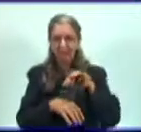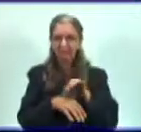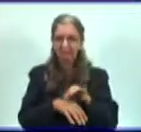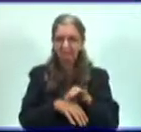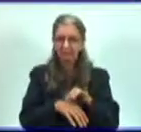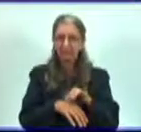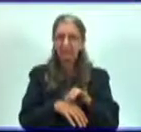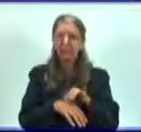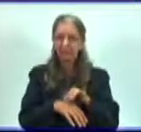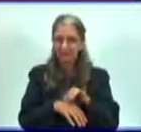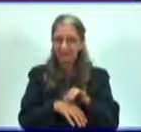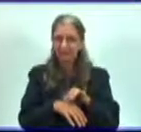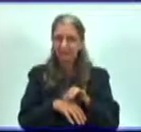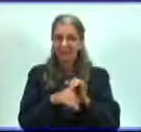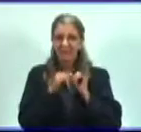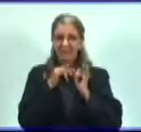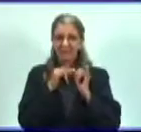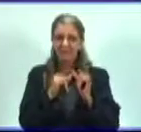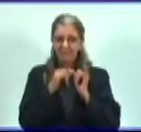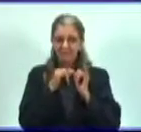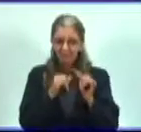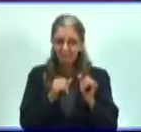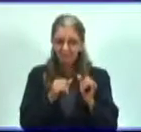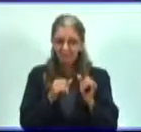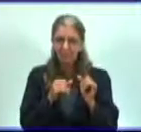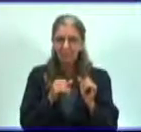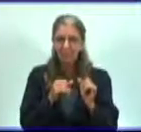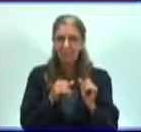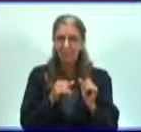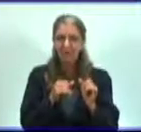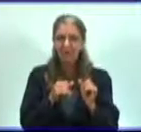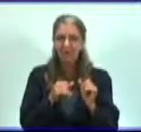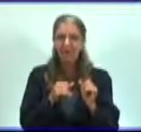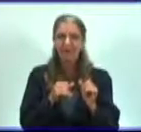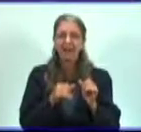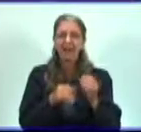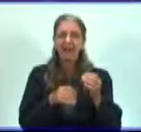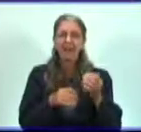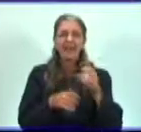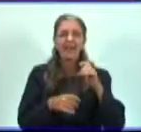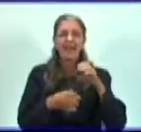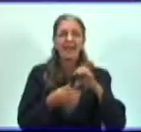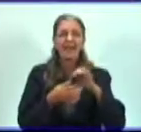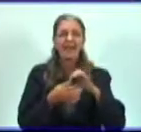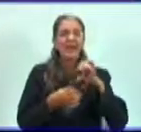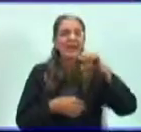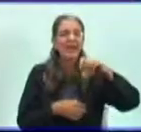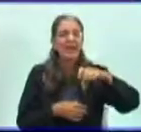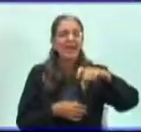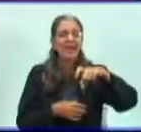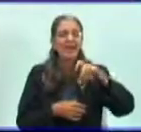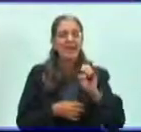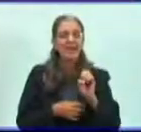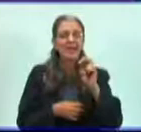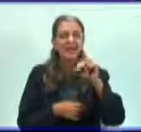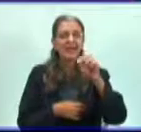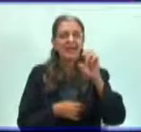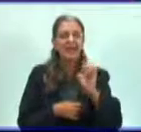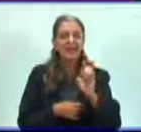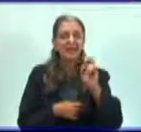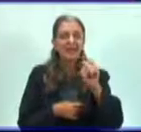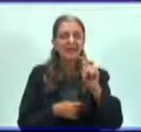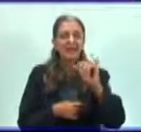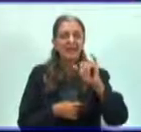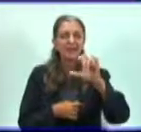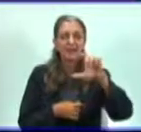su información genética en función de la célula hospedera. Y